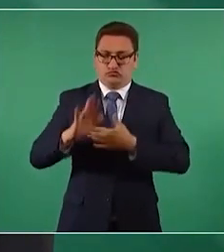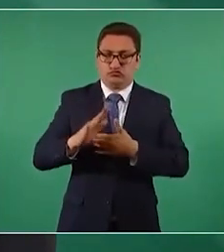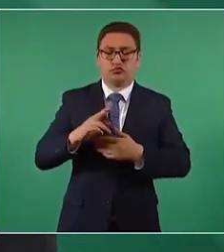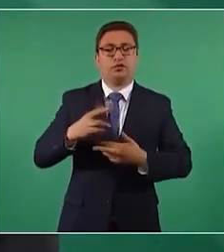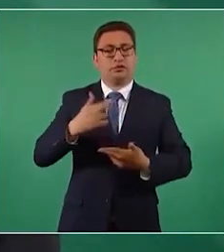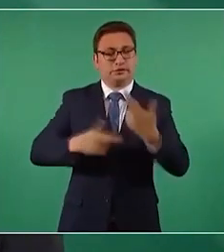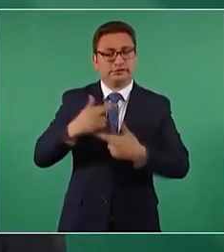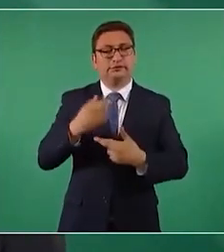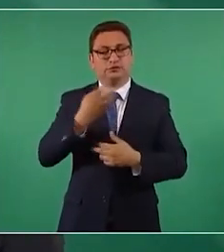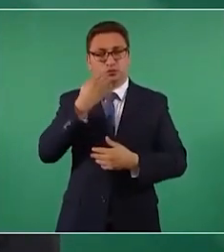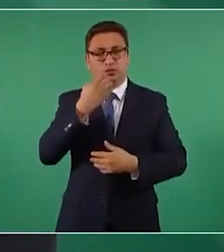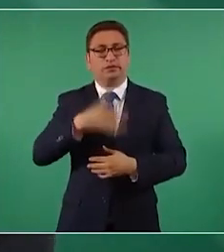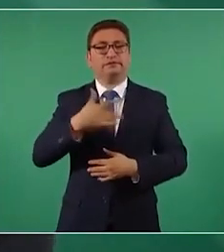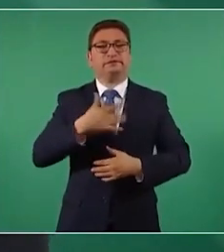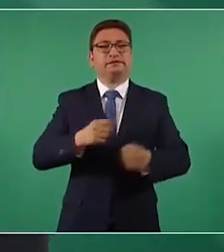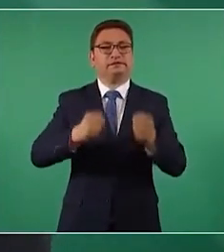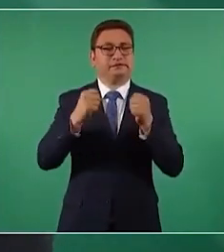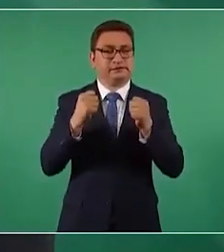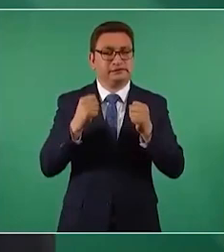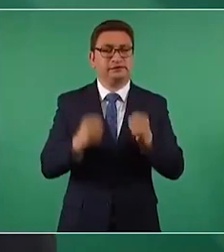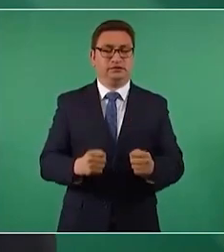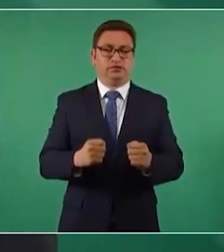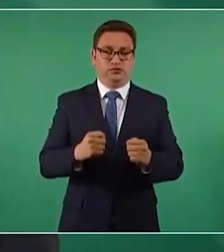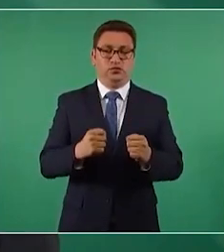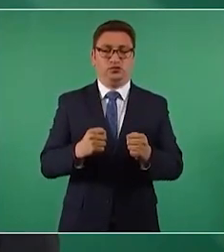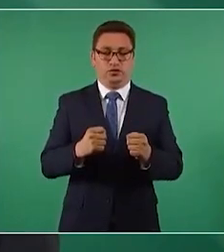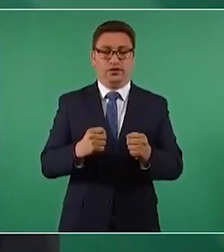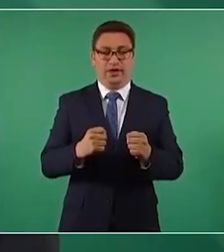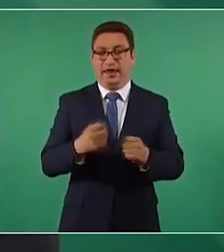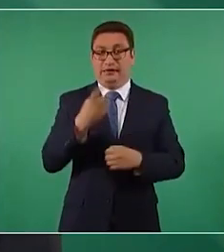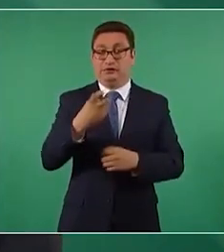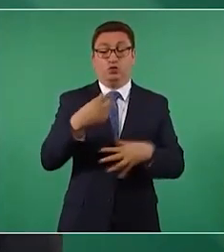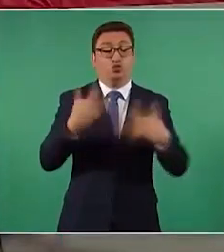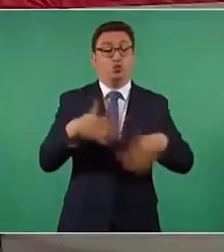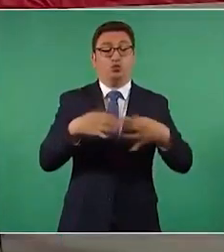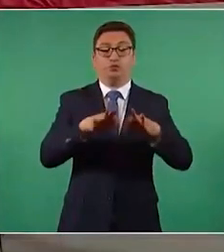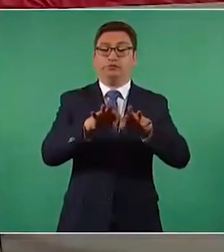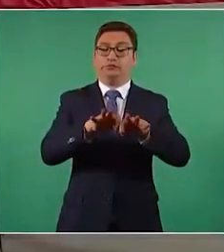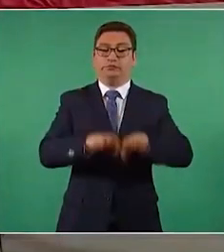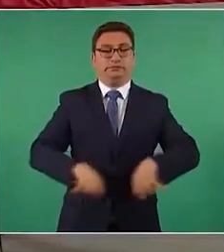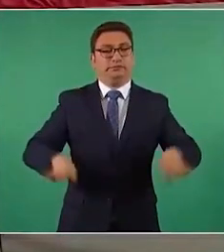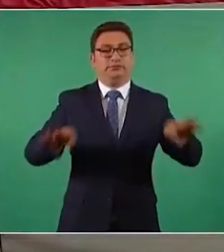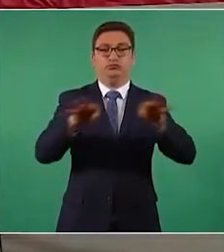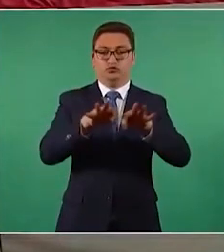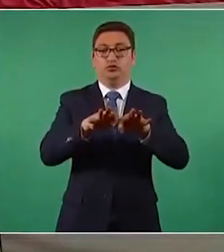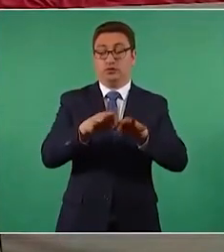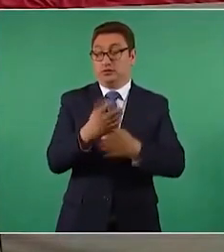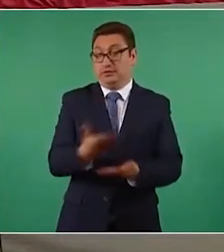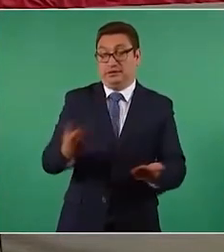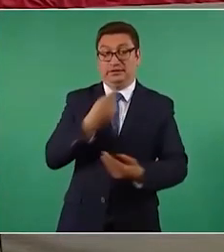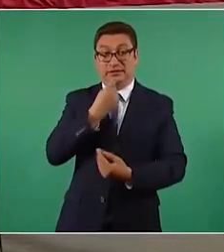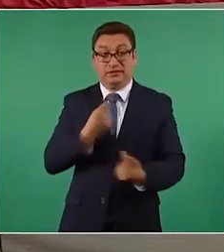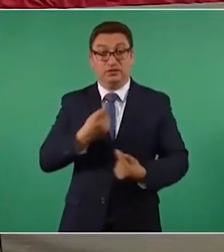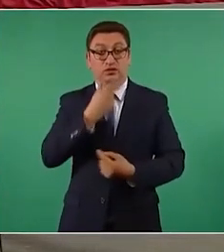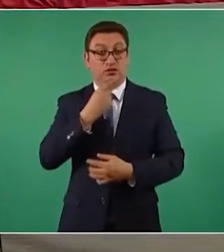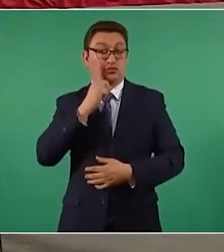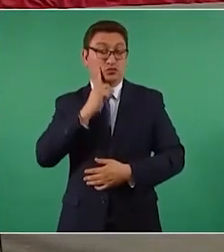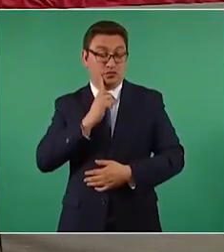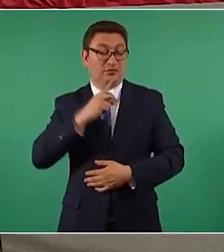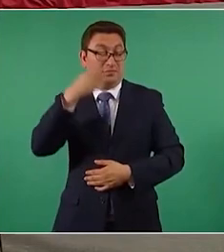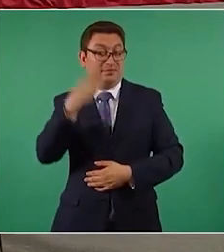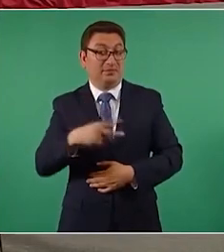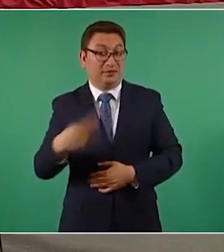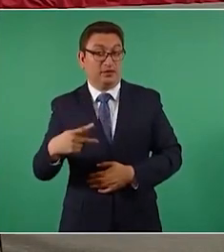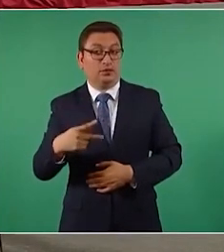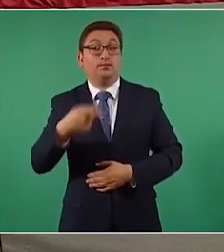retorno seguro a las escuelas es sin duda alguna un acontecimiento importantísimo para los niños las niñas de México pero